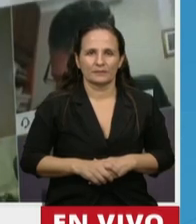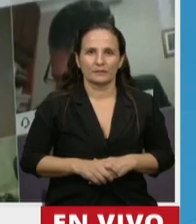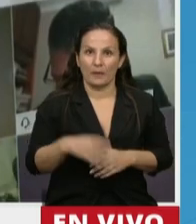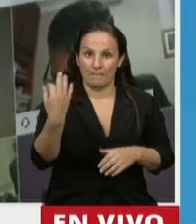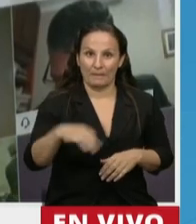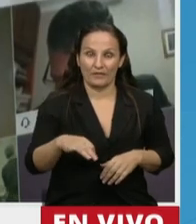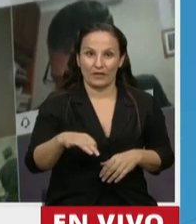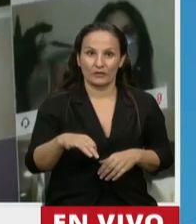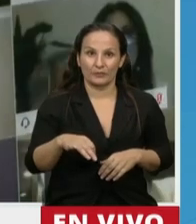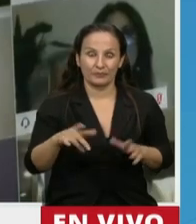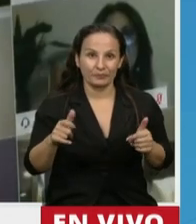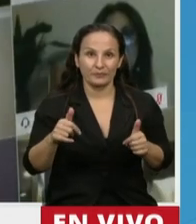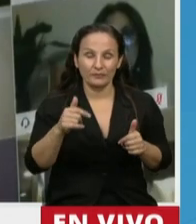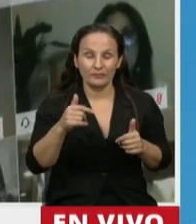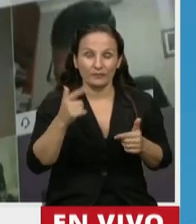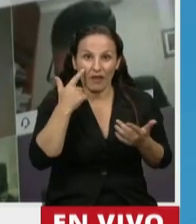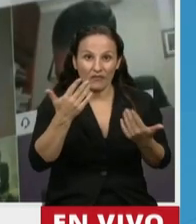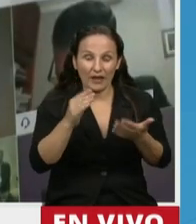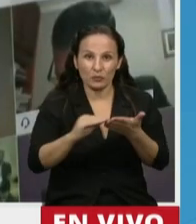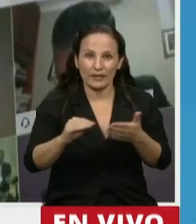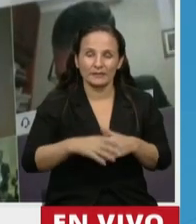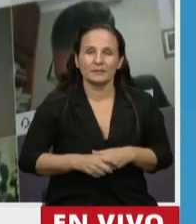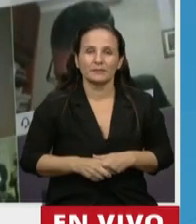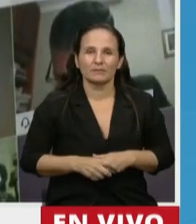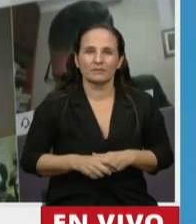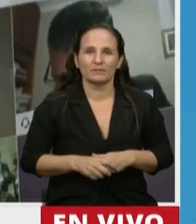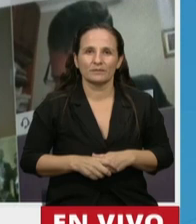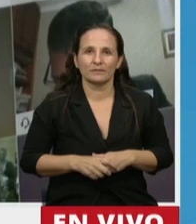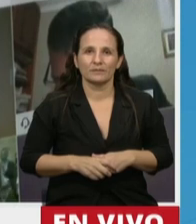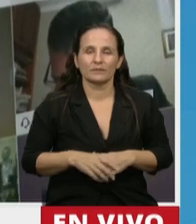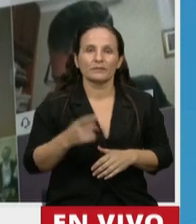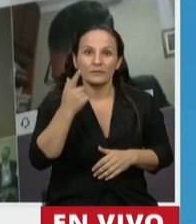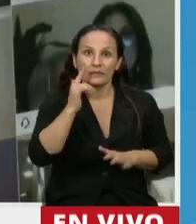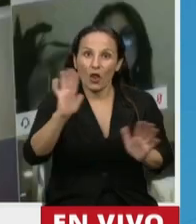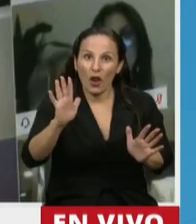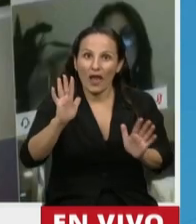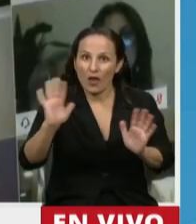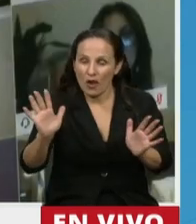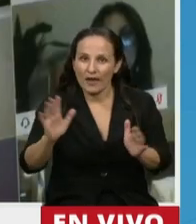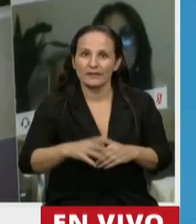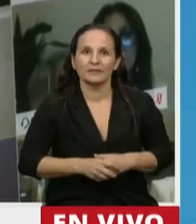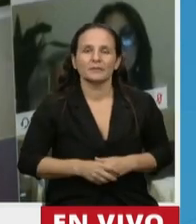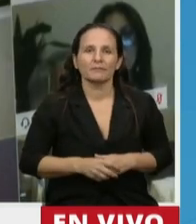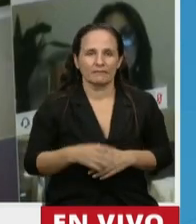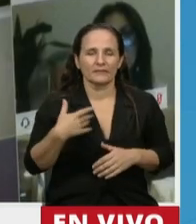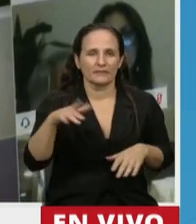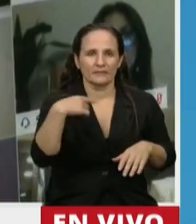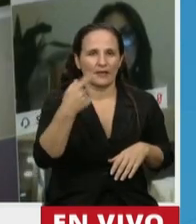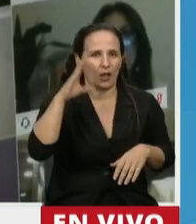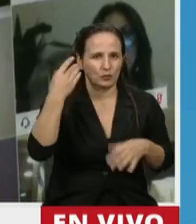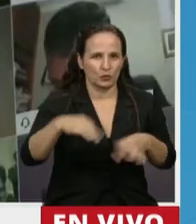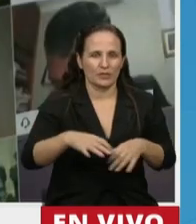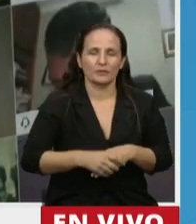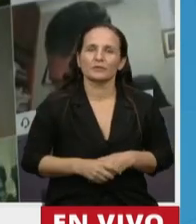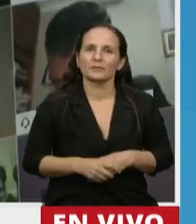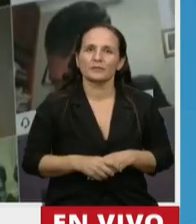Perfecto. Ahí. A ver, diputada. ¿Hola? Sí. ¿Hola? La escuchamos. Ahora la escuchamos. Bueno.